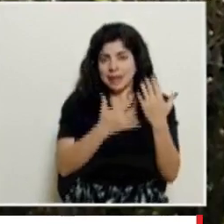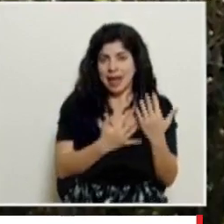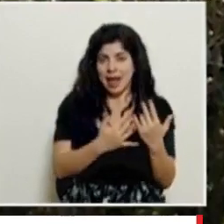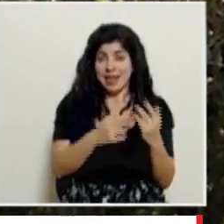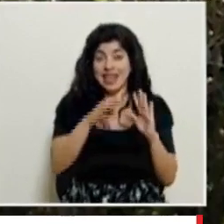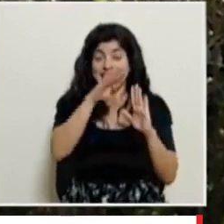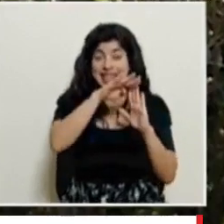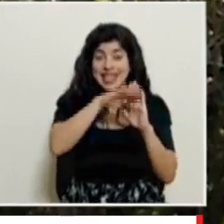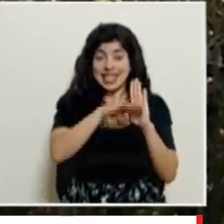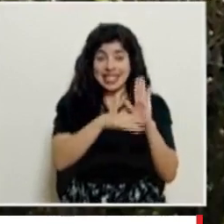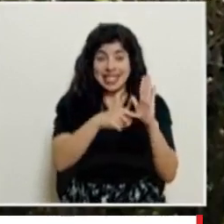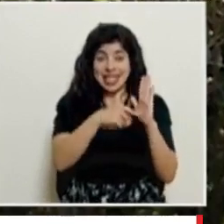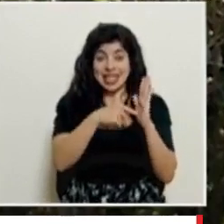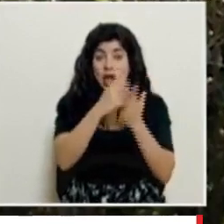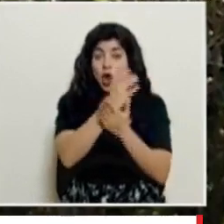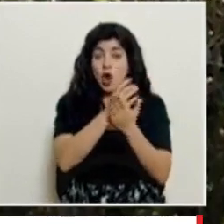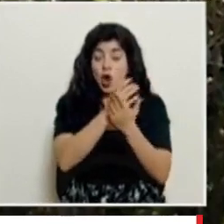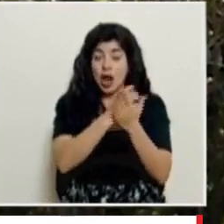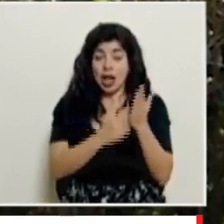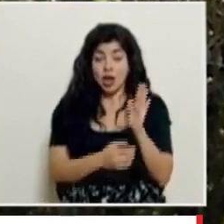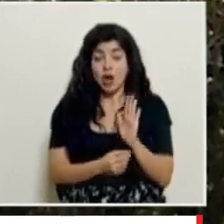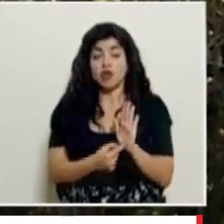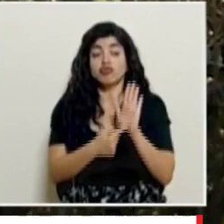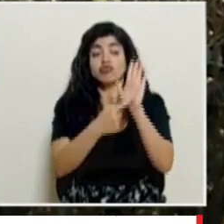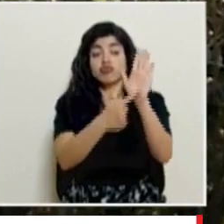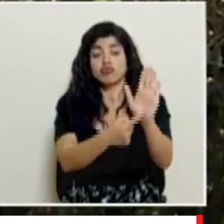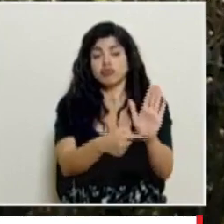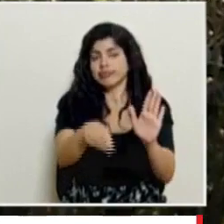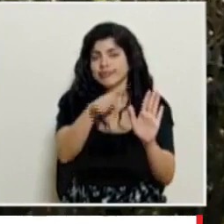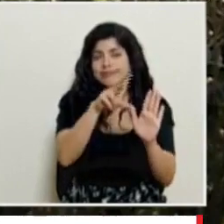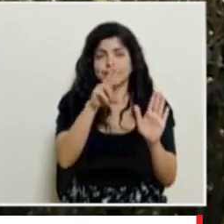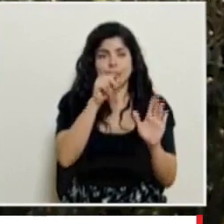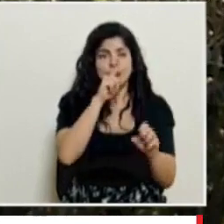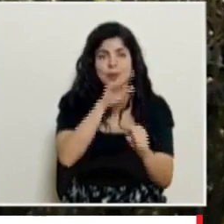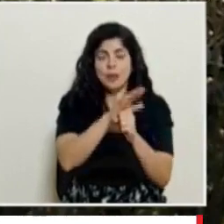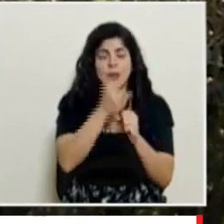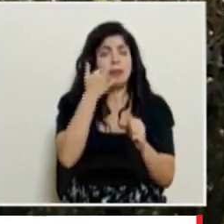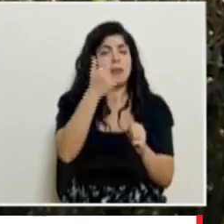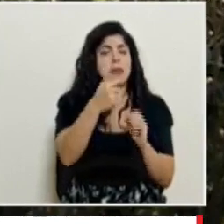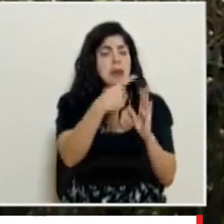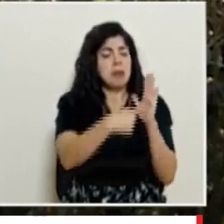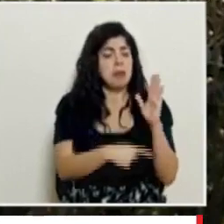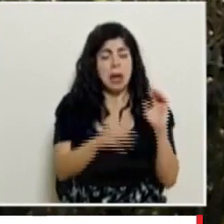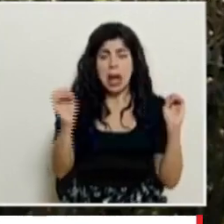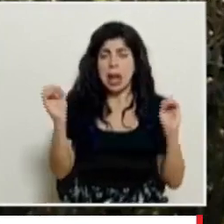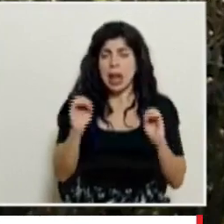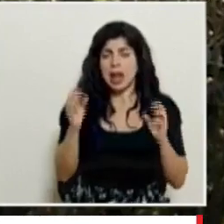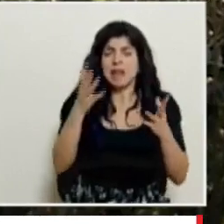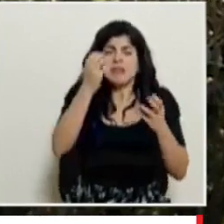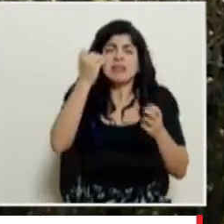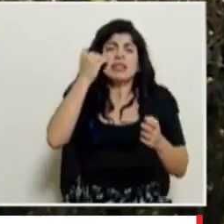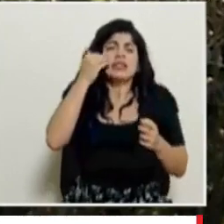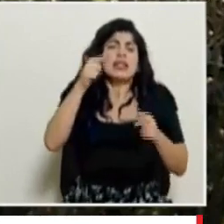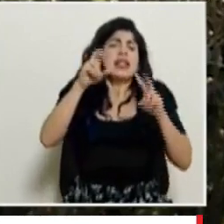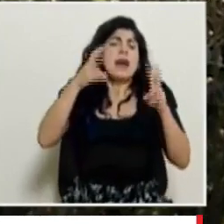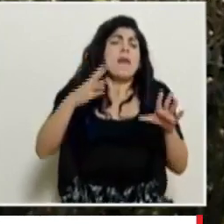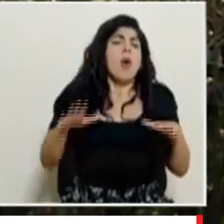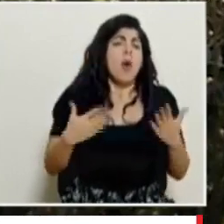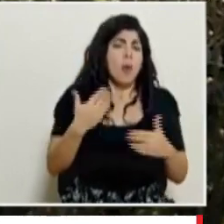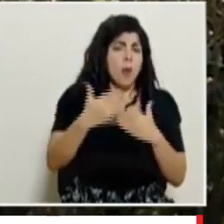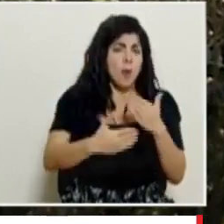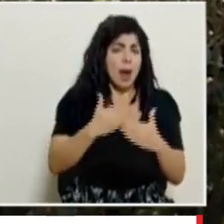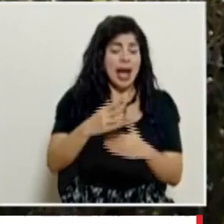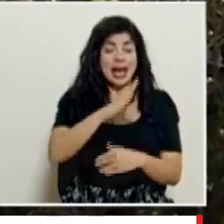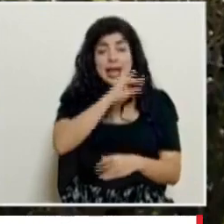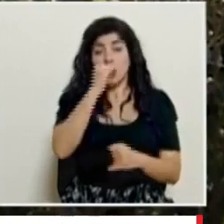las listas que proporcionó el colegio al final no se cumplieron no se llamaron a los colegas entonces queríamos saber cómo va ese tema y lo